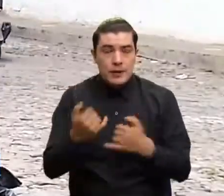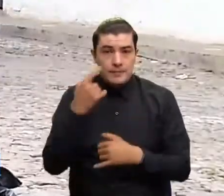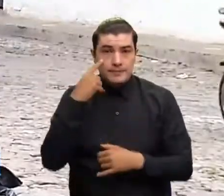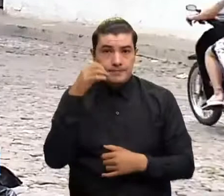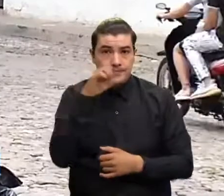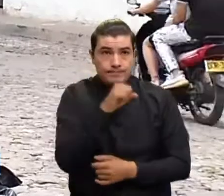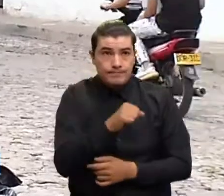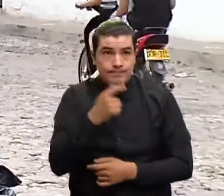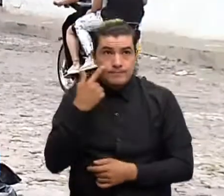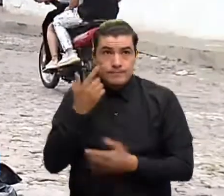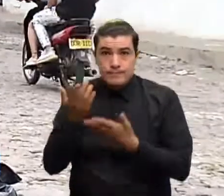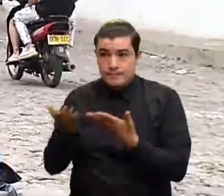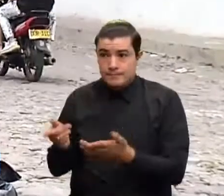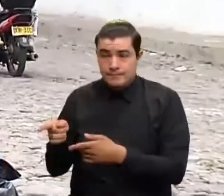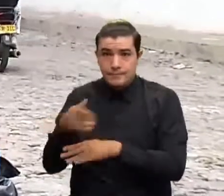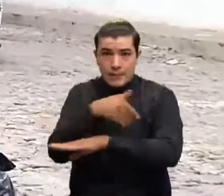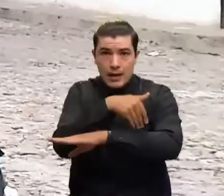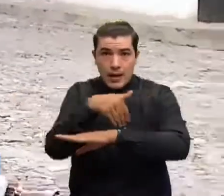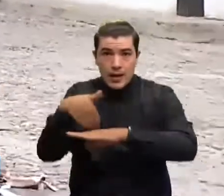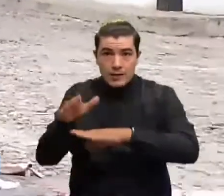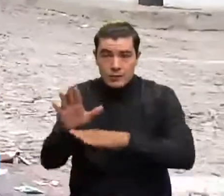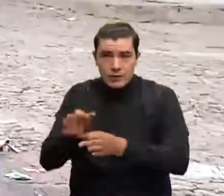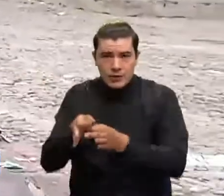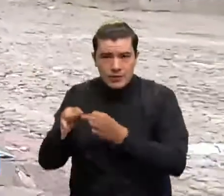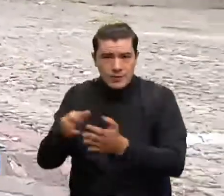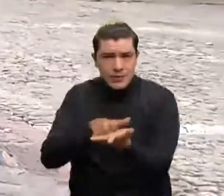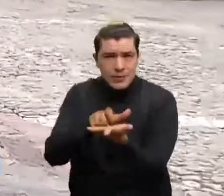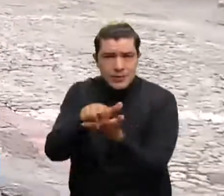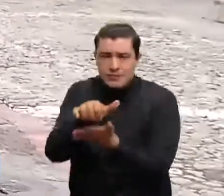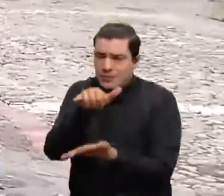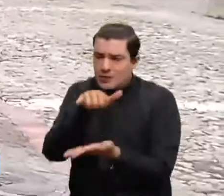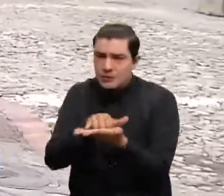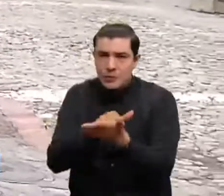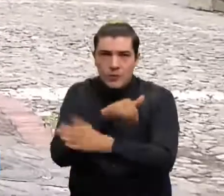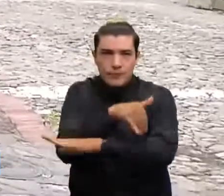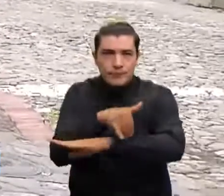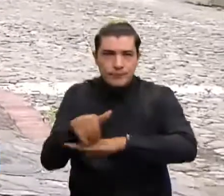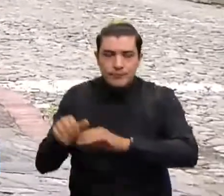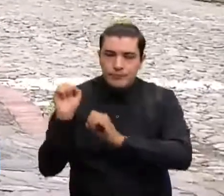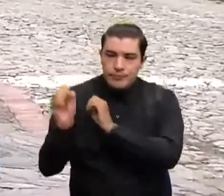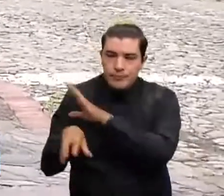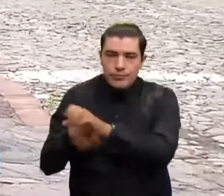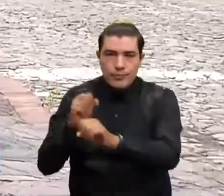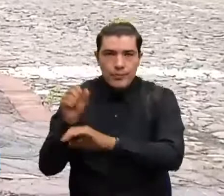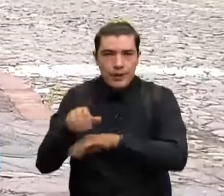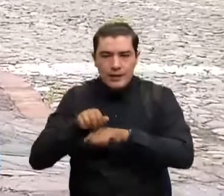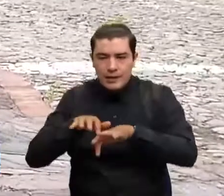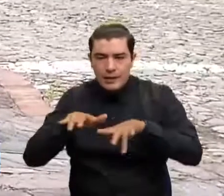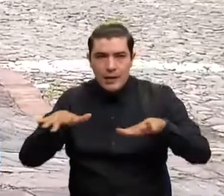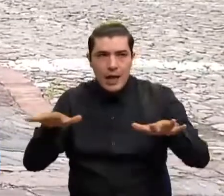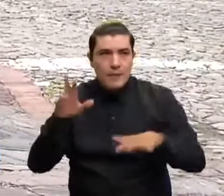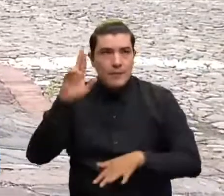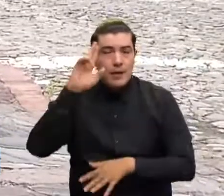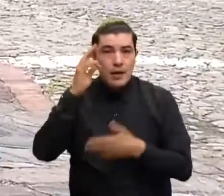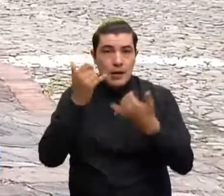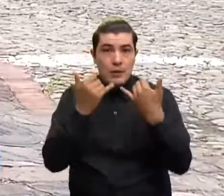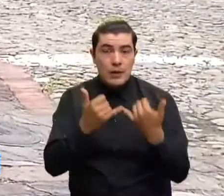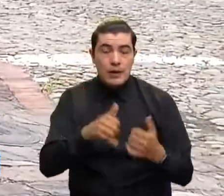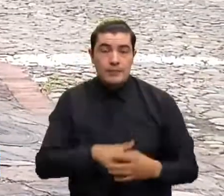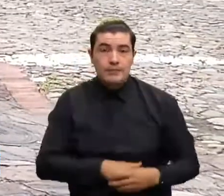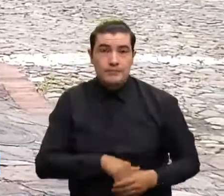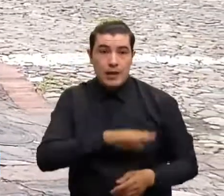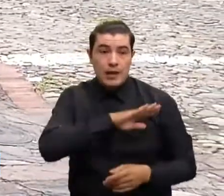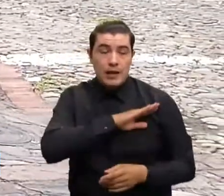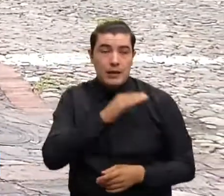continúan en las calles aquí en el municipio colonial. En este sentido, la alcaldesa de esta localidad ha